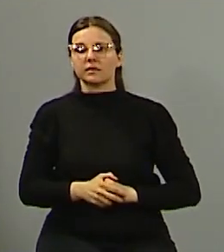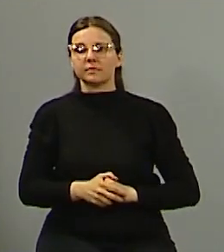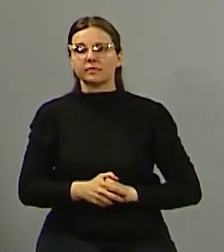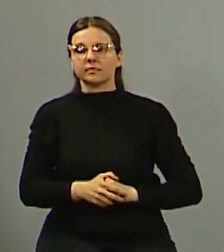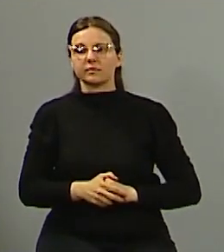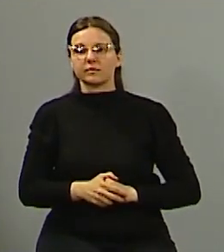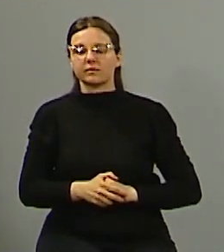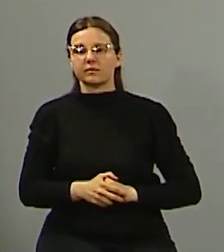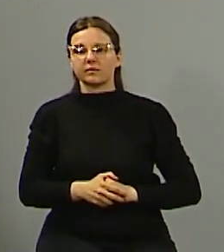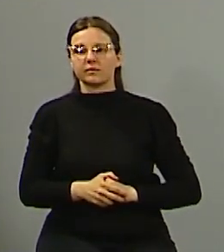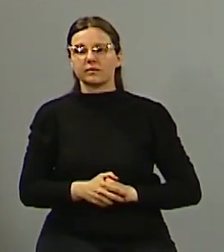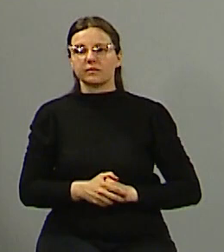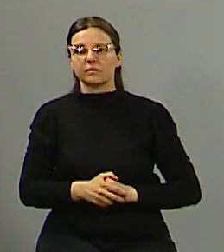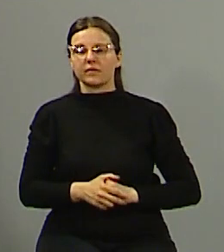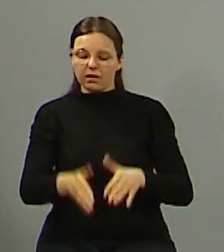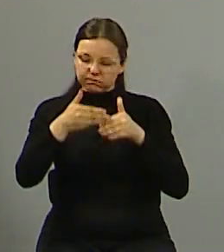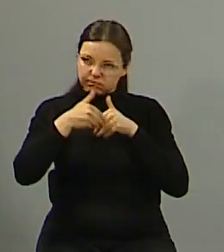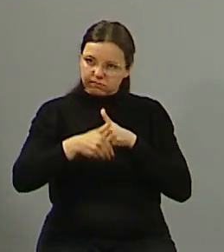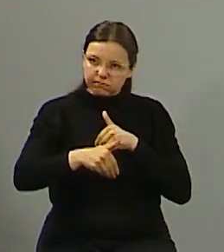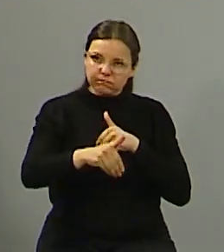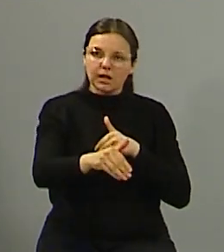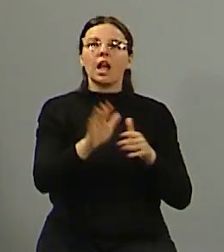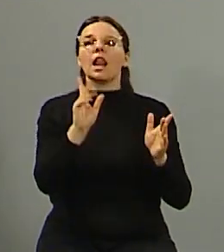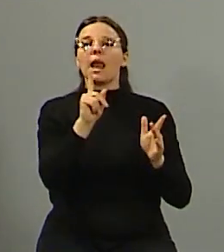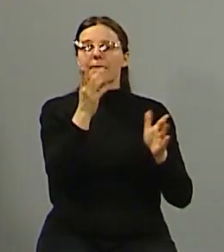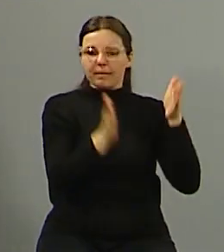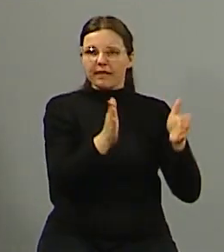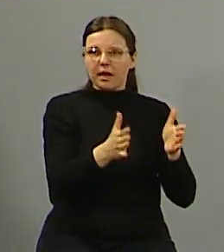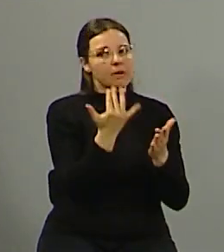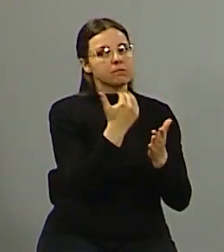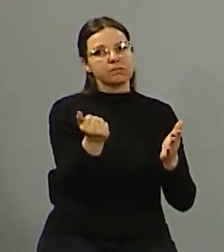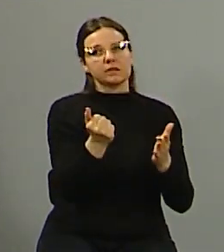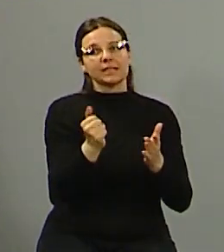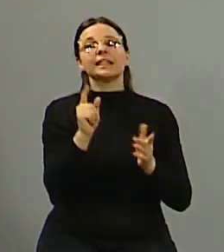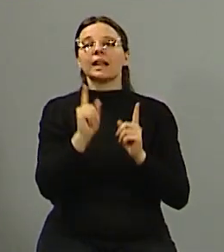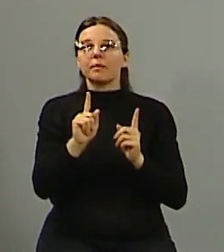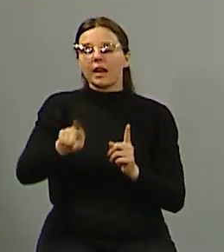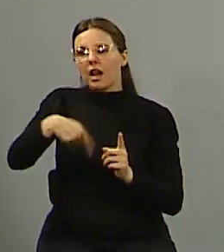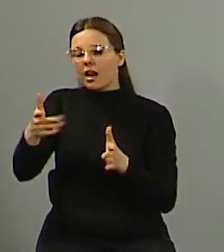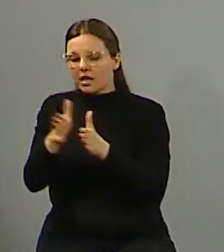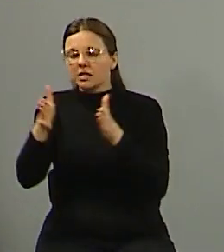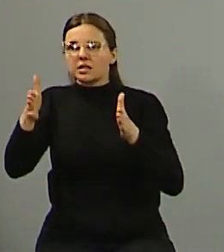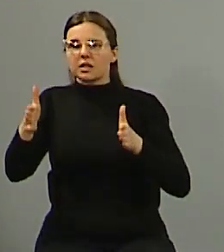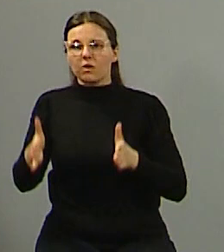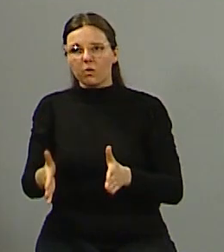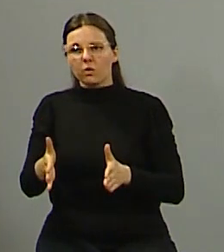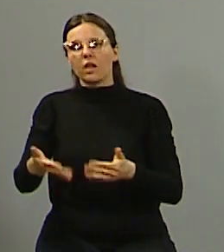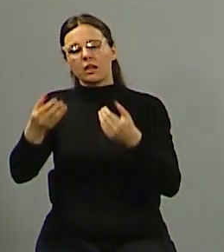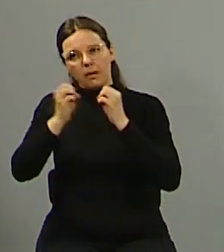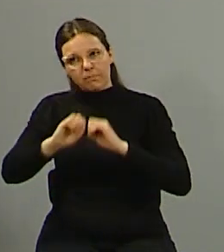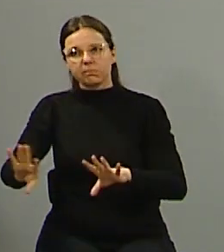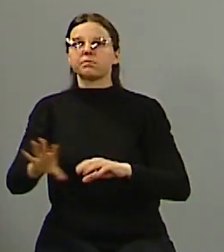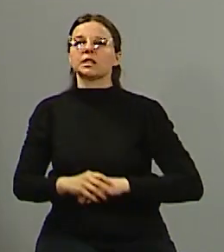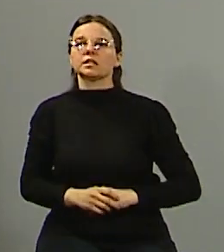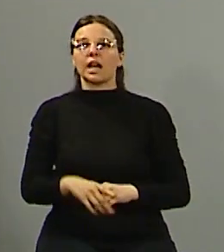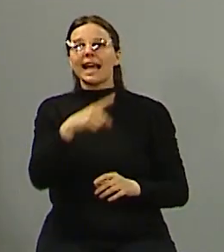etapa y poder generar el desarrollo de la segunda etapa ya tenemos 150 empresas que están listas para instalarse si nos ponemos a